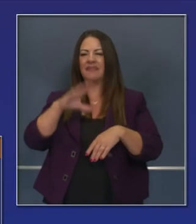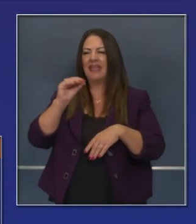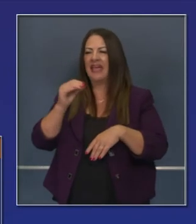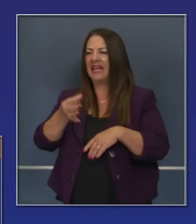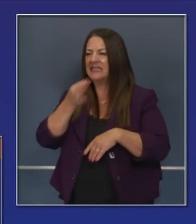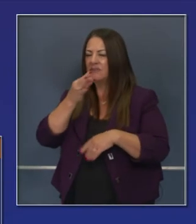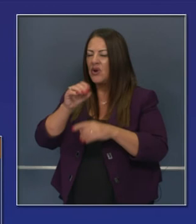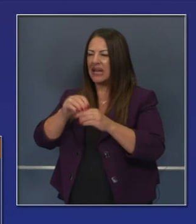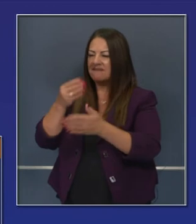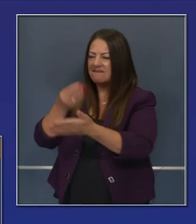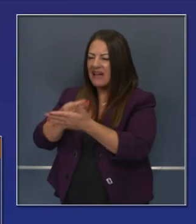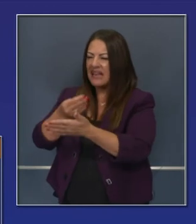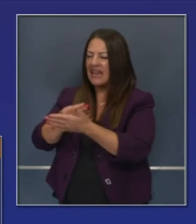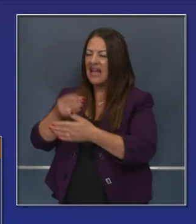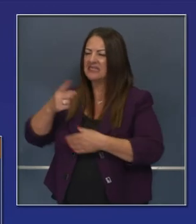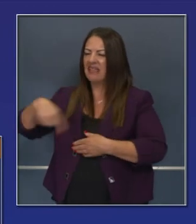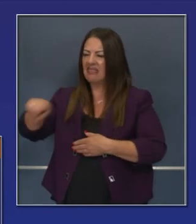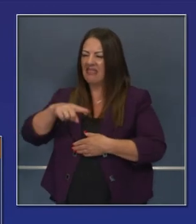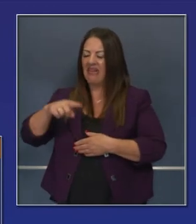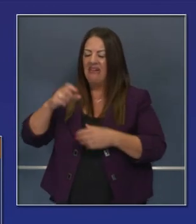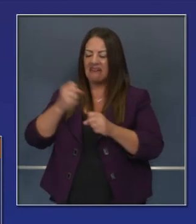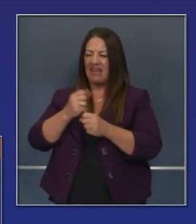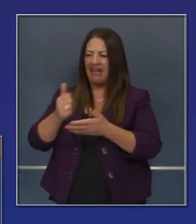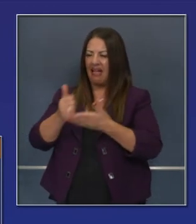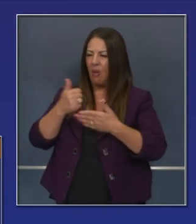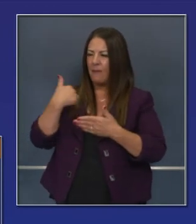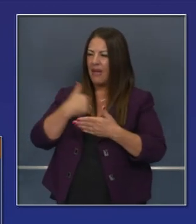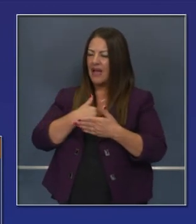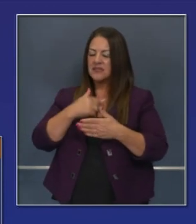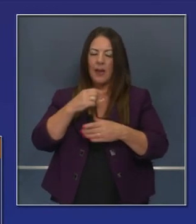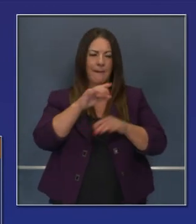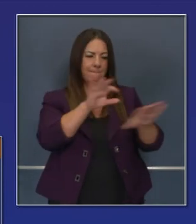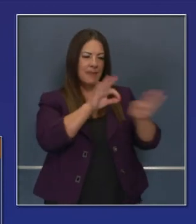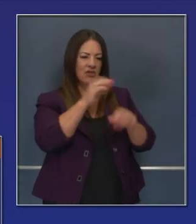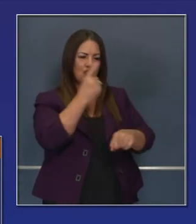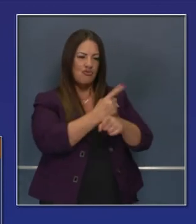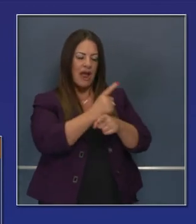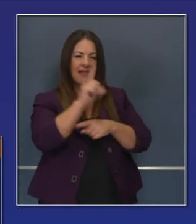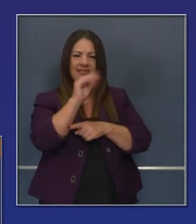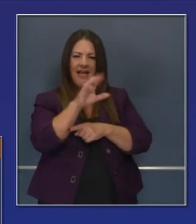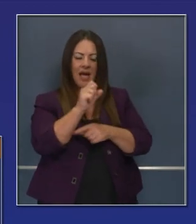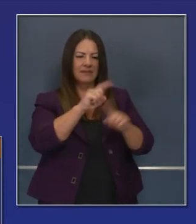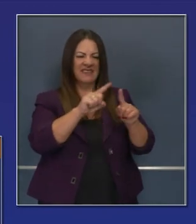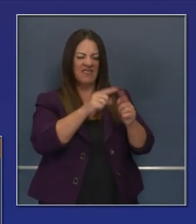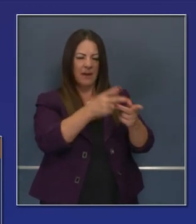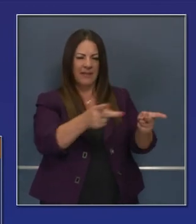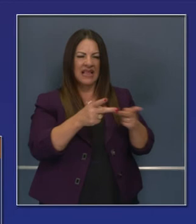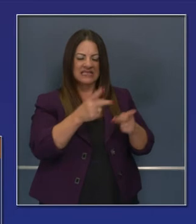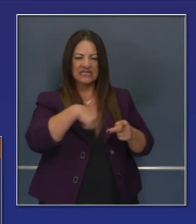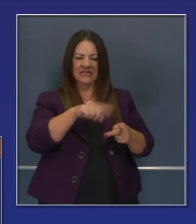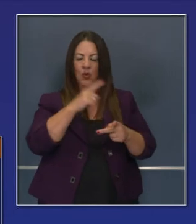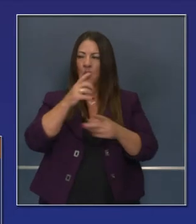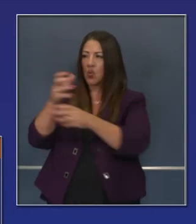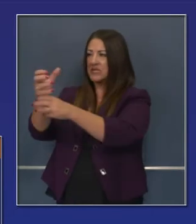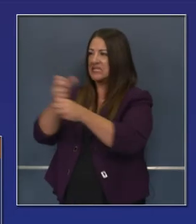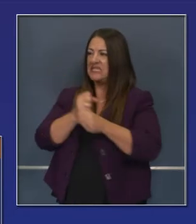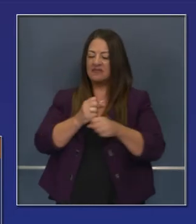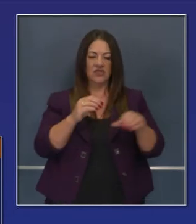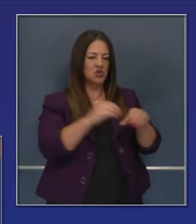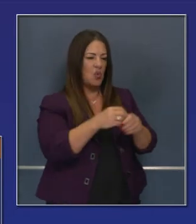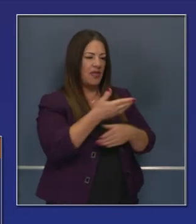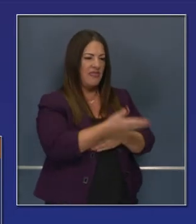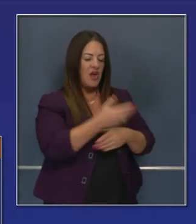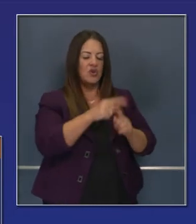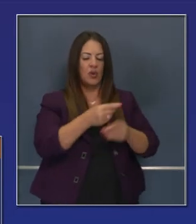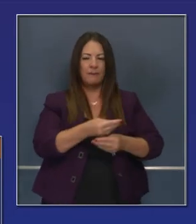Y realmente darnos una idea de provisiones y suministros, la eficacia y seguridad de las pruebas de las vacunas, no solo en términos